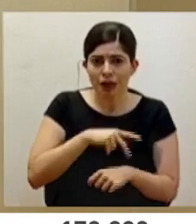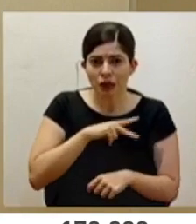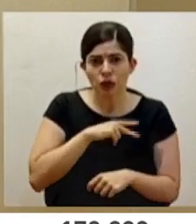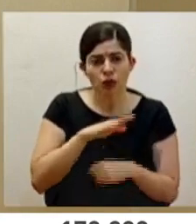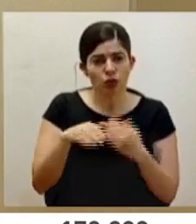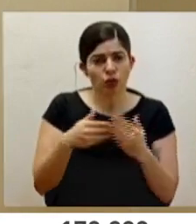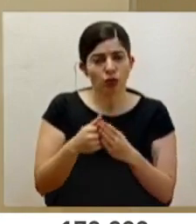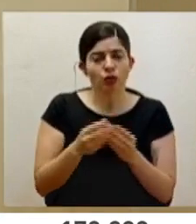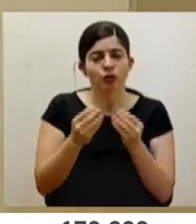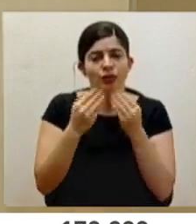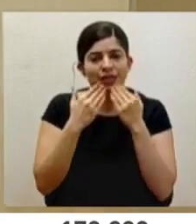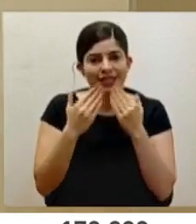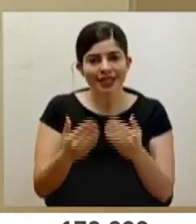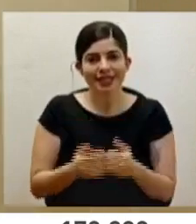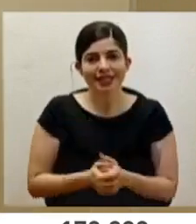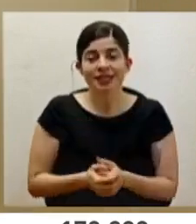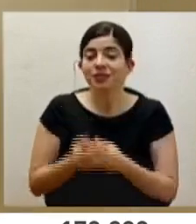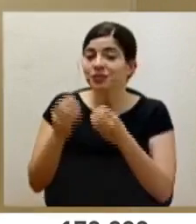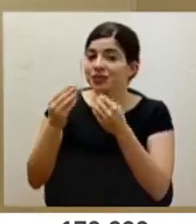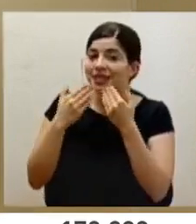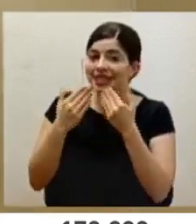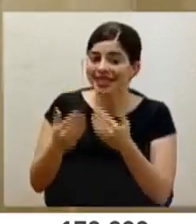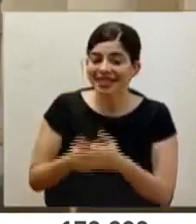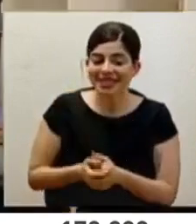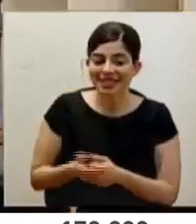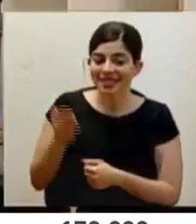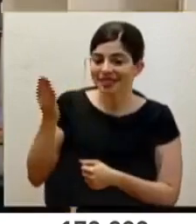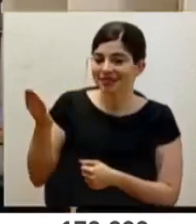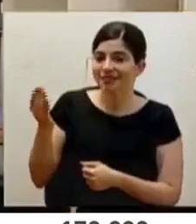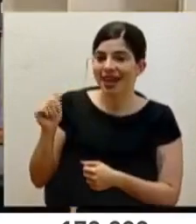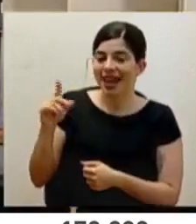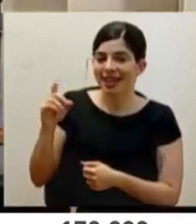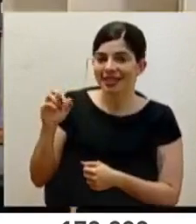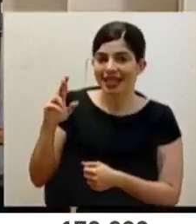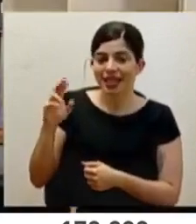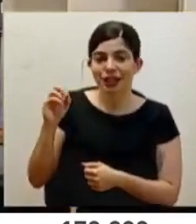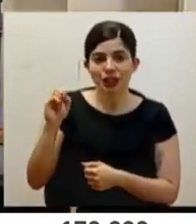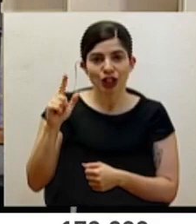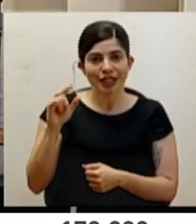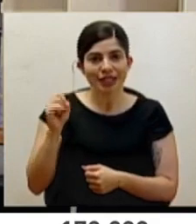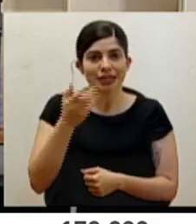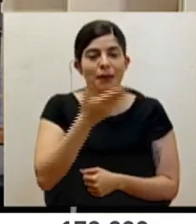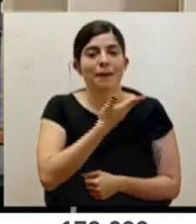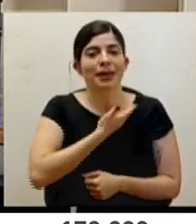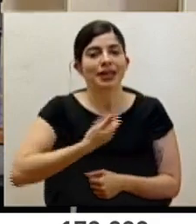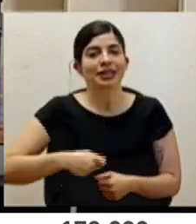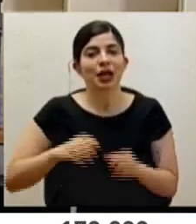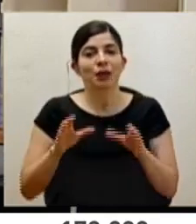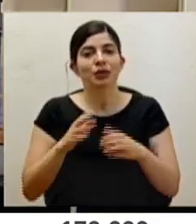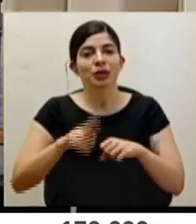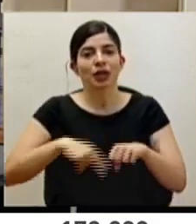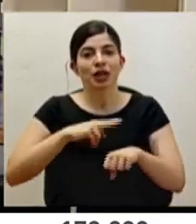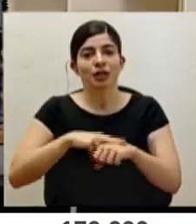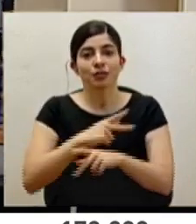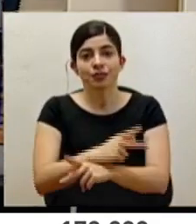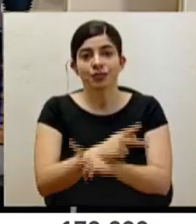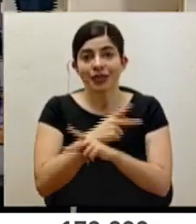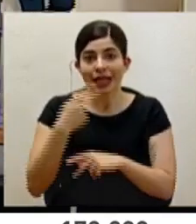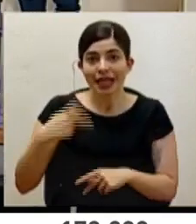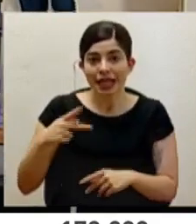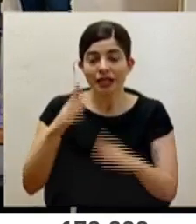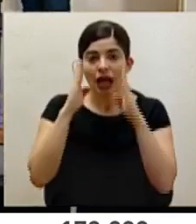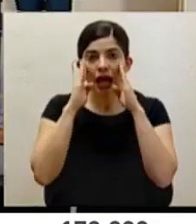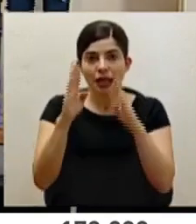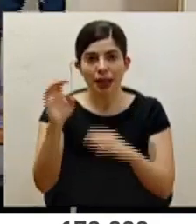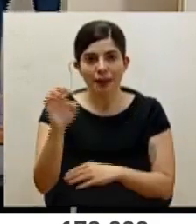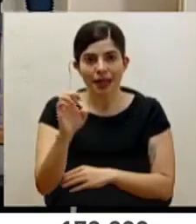Muchísimas gracias. Muchísimas gracias a don Alexander Solís, presidente de la Comisión Nacional de Prevención de Riesgos